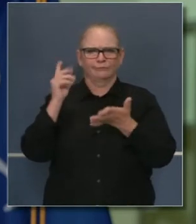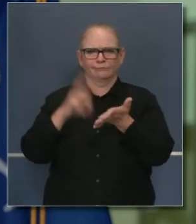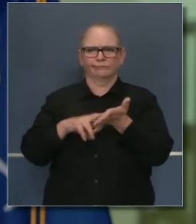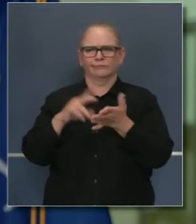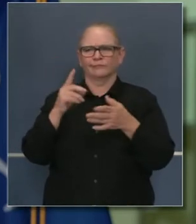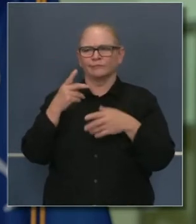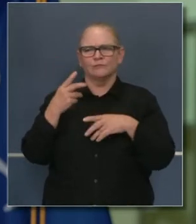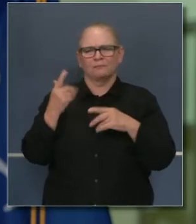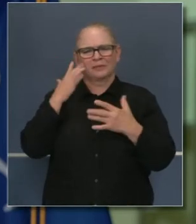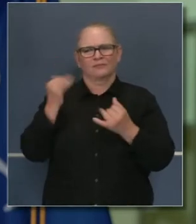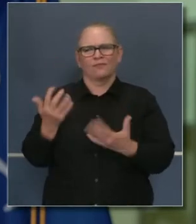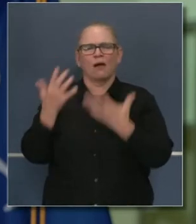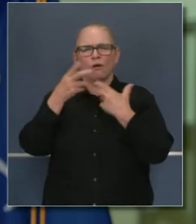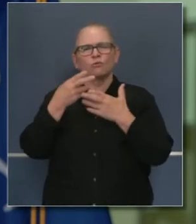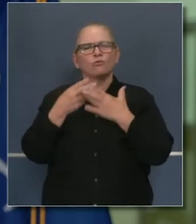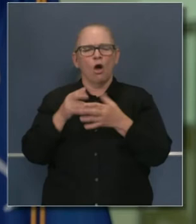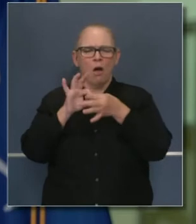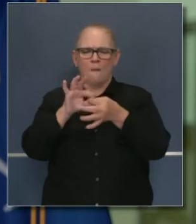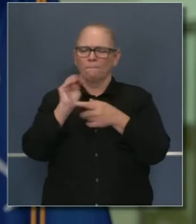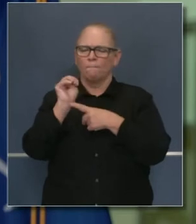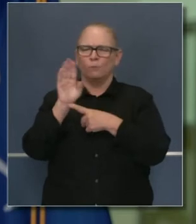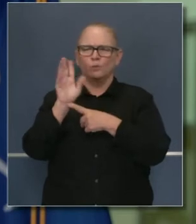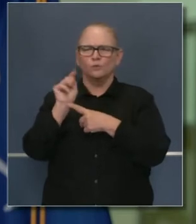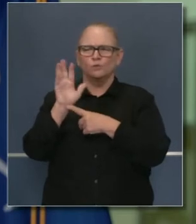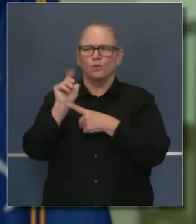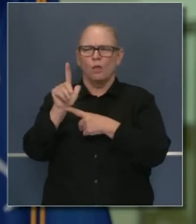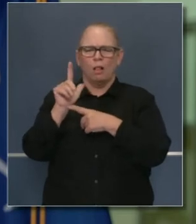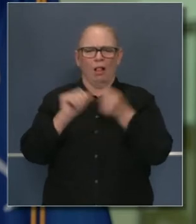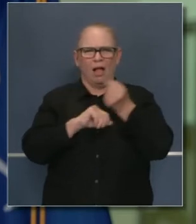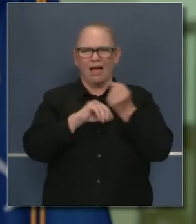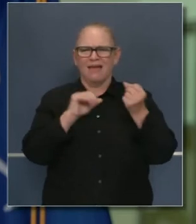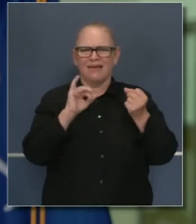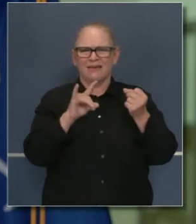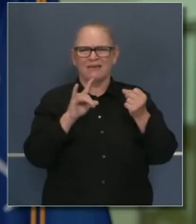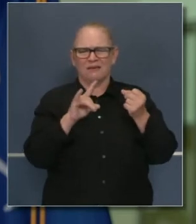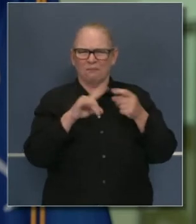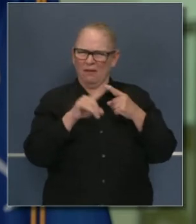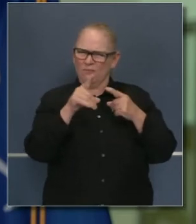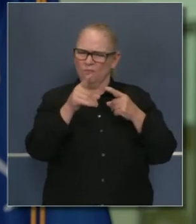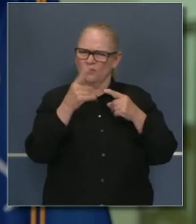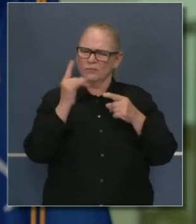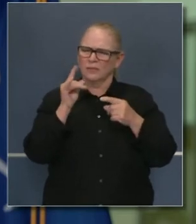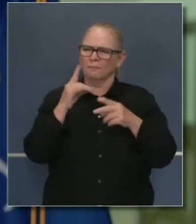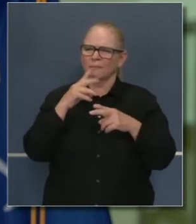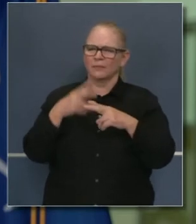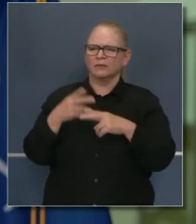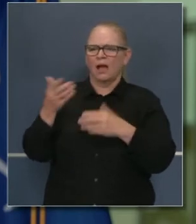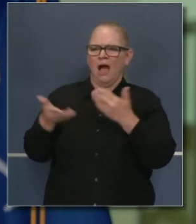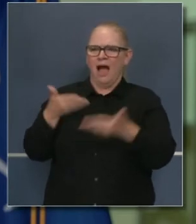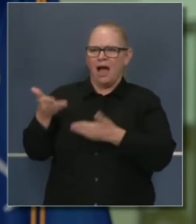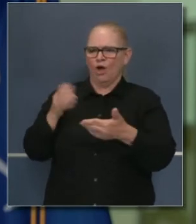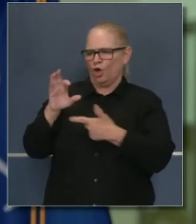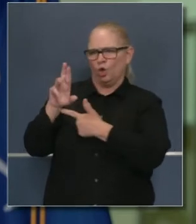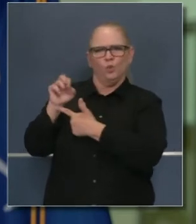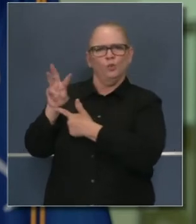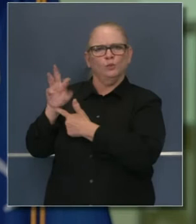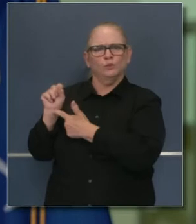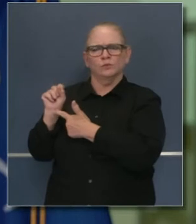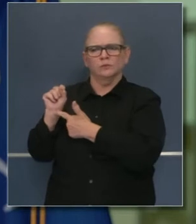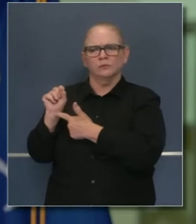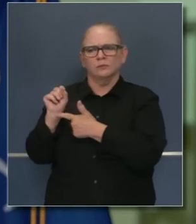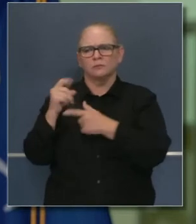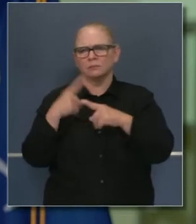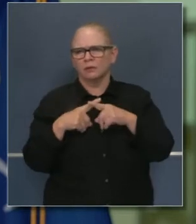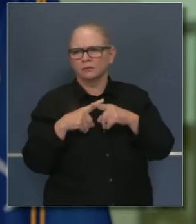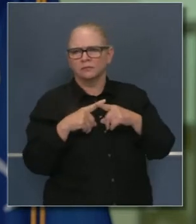asistencia mutuo está estresada y es una reducción en el equipo de bomberos. Ahora también algunas personas